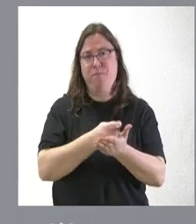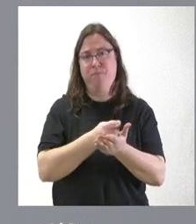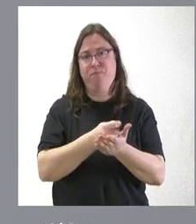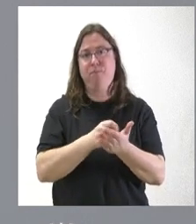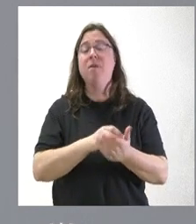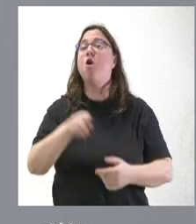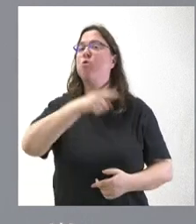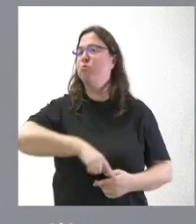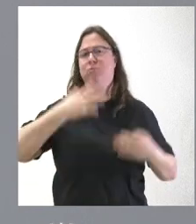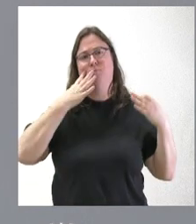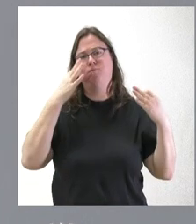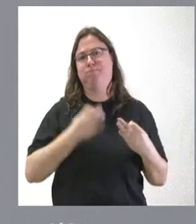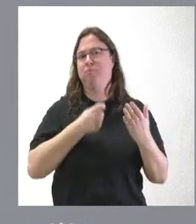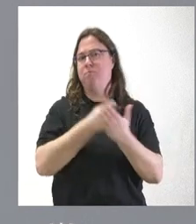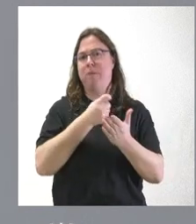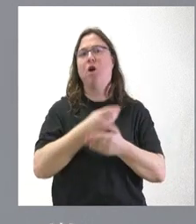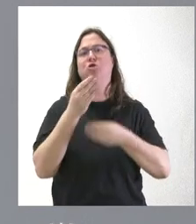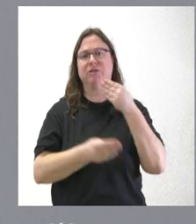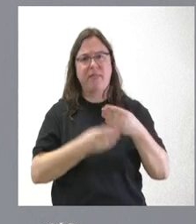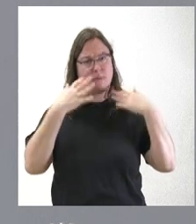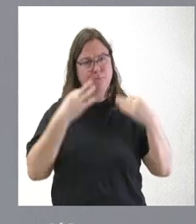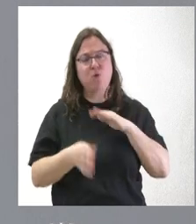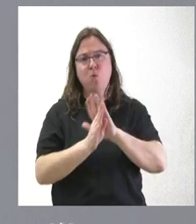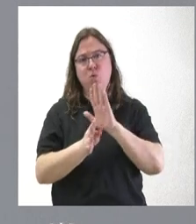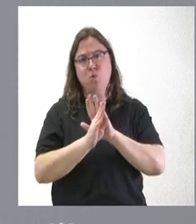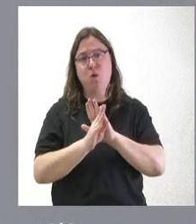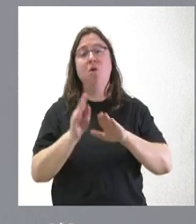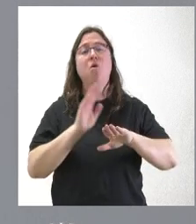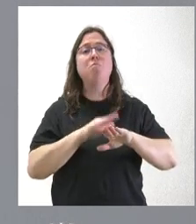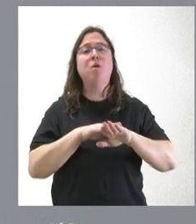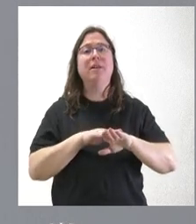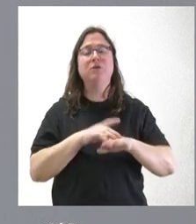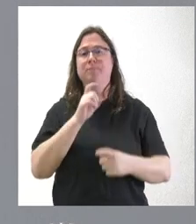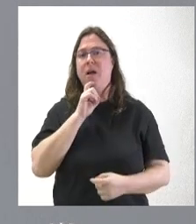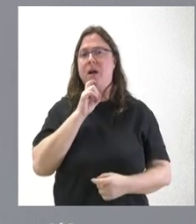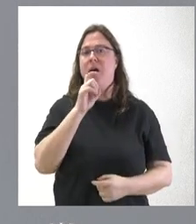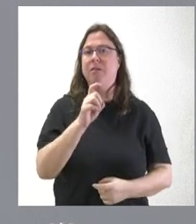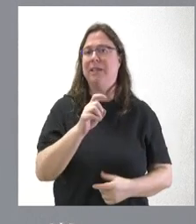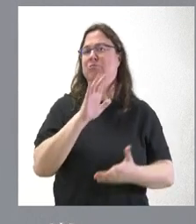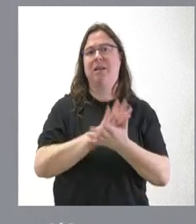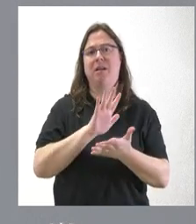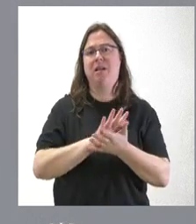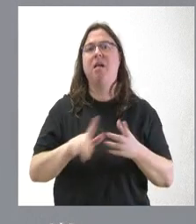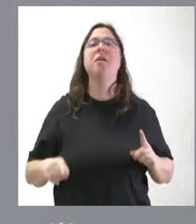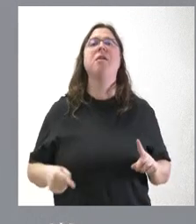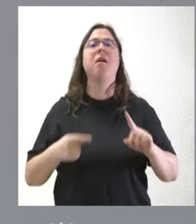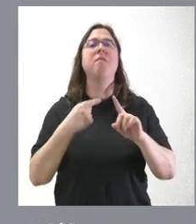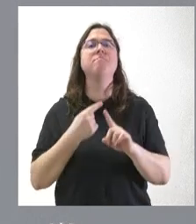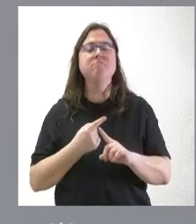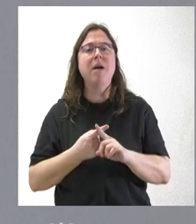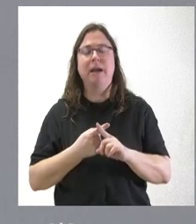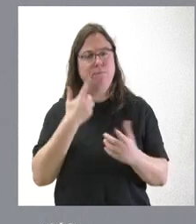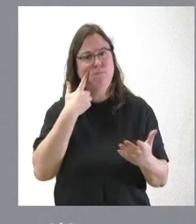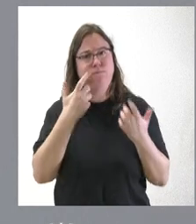nosotros aseguramos que estos pagos se van a producir y se van a seguir produciendo. Por tanto, lanzamos ese mensaje de tranquilidad y que, por otra parte, es que es una evidencia.